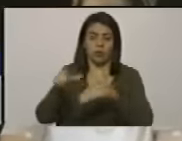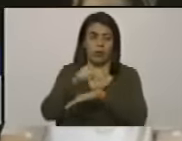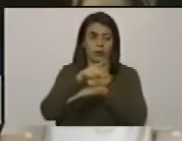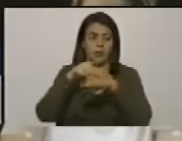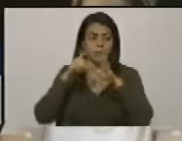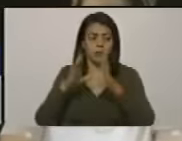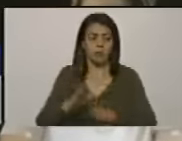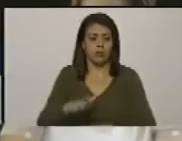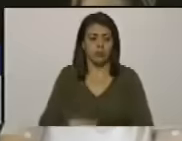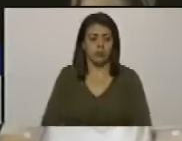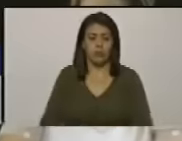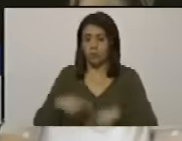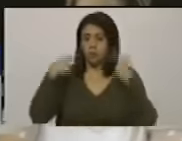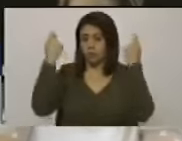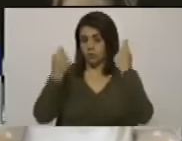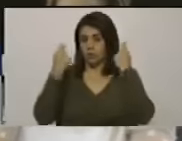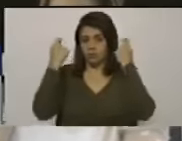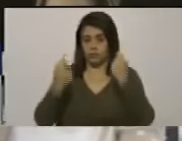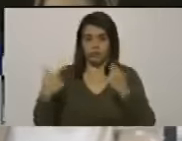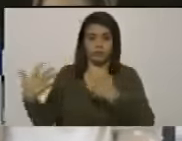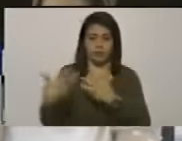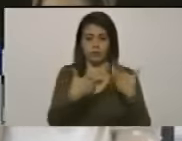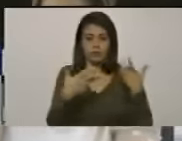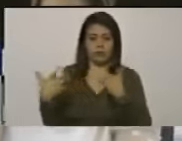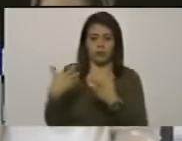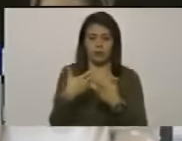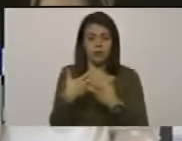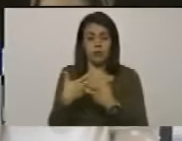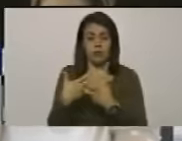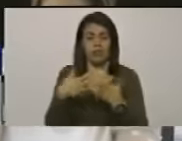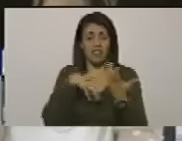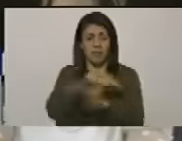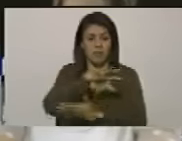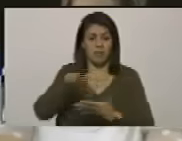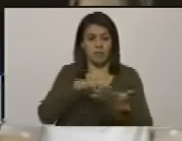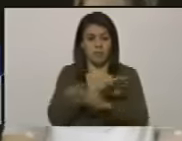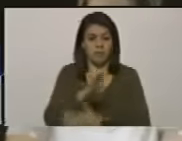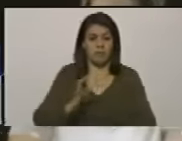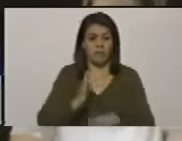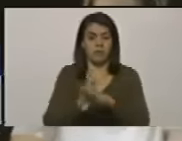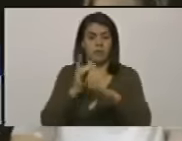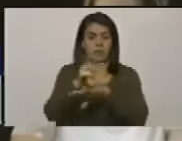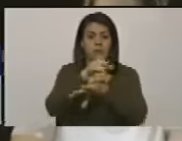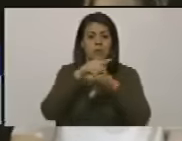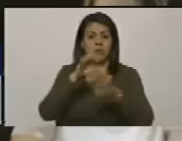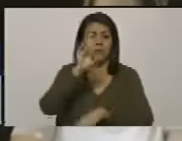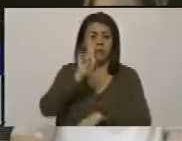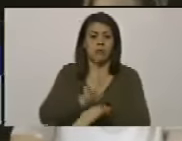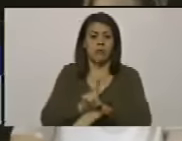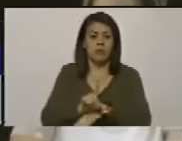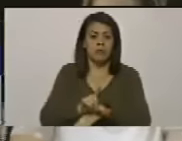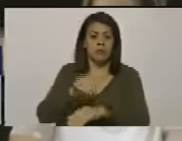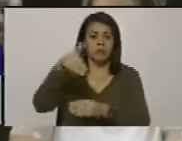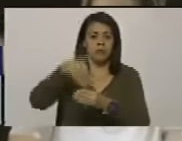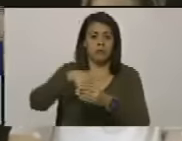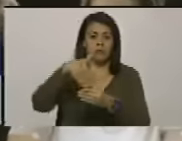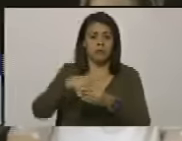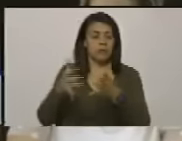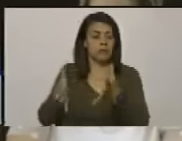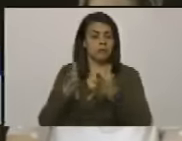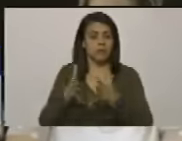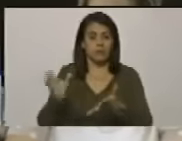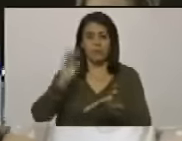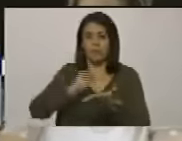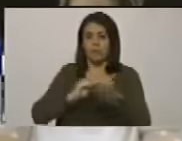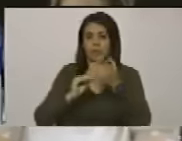de promoción de la guerra de la violencia contra un gobierno legítimamente electo y vuelvo a